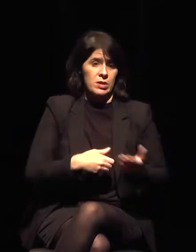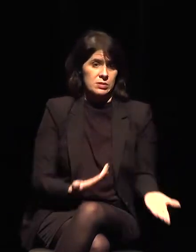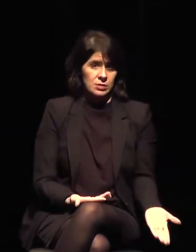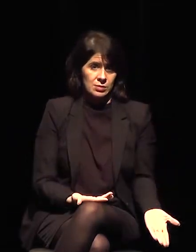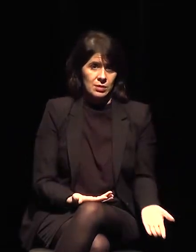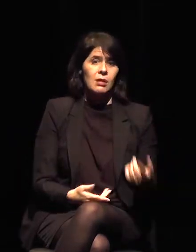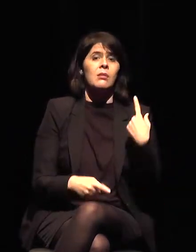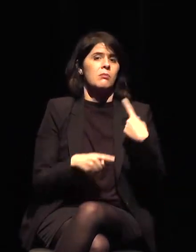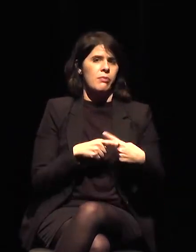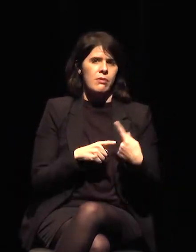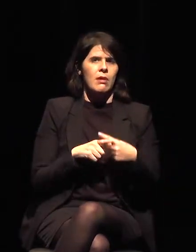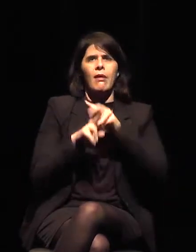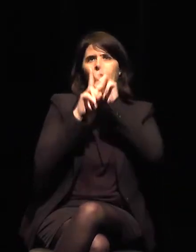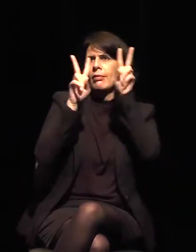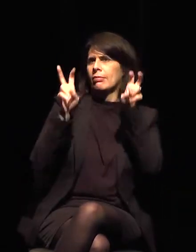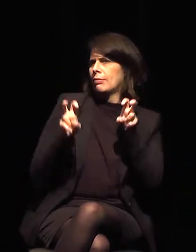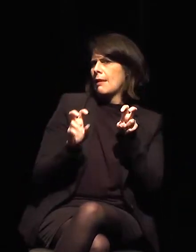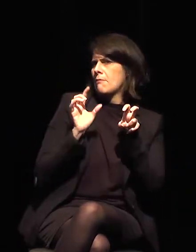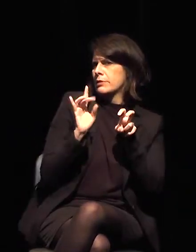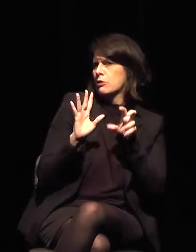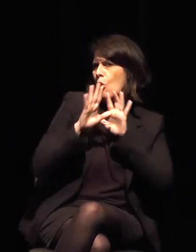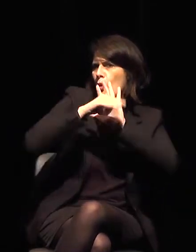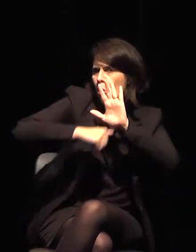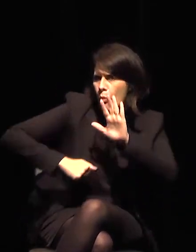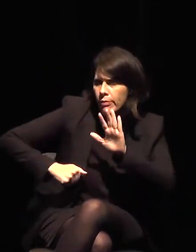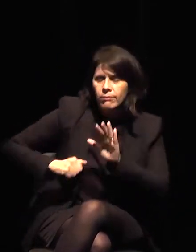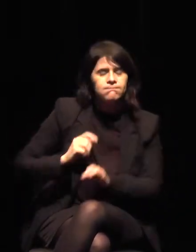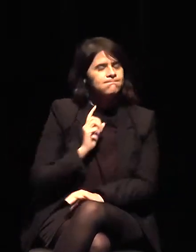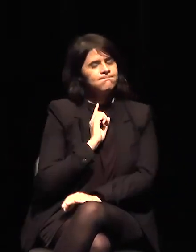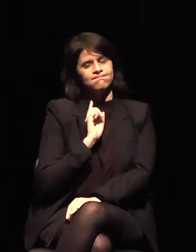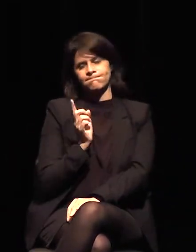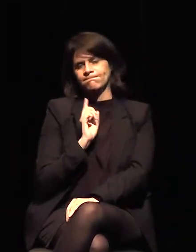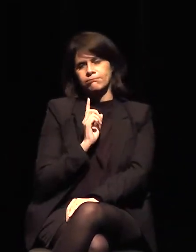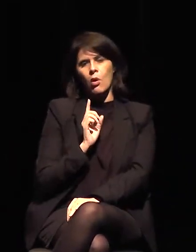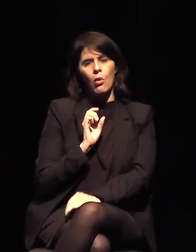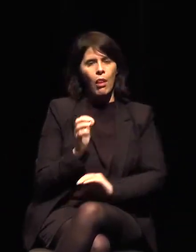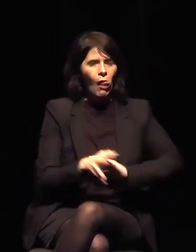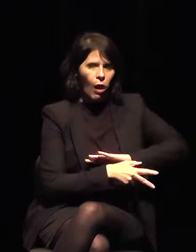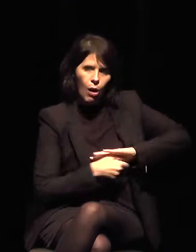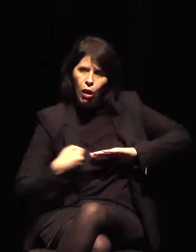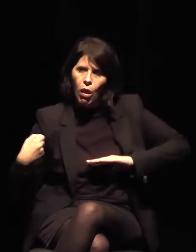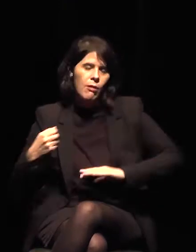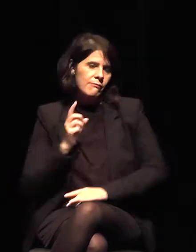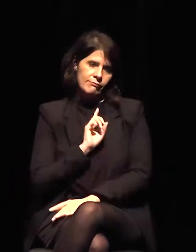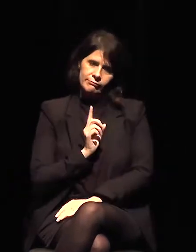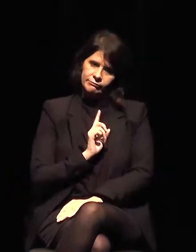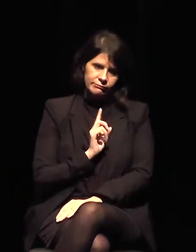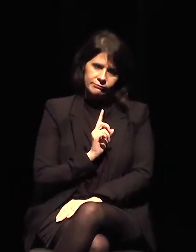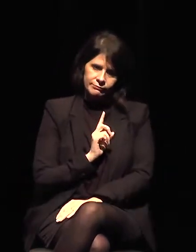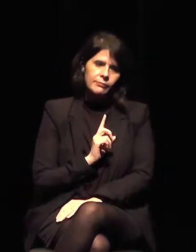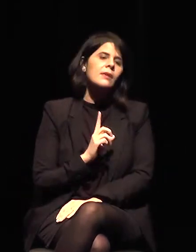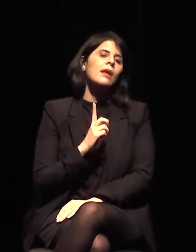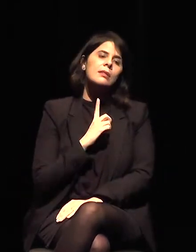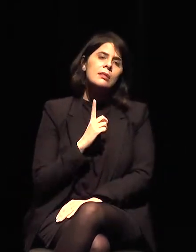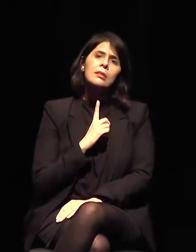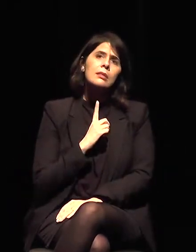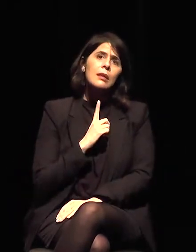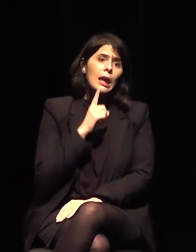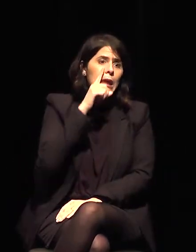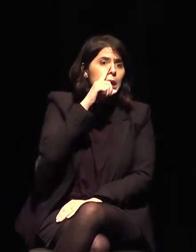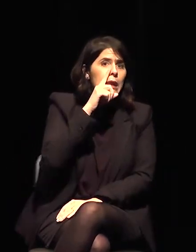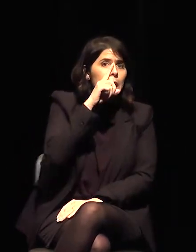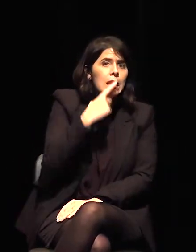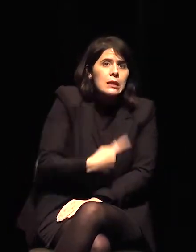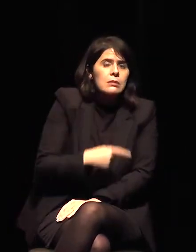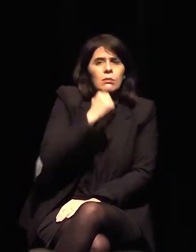preocuparse por un robo, sino por todos los riesgos que corremos cuando hablamos de nuestro